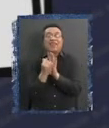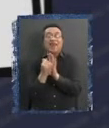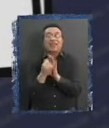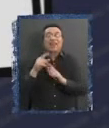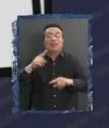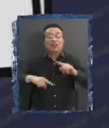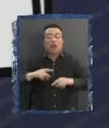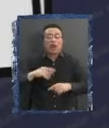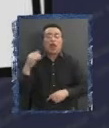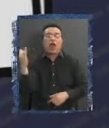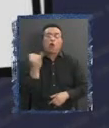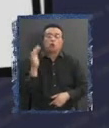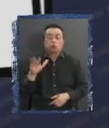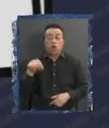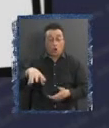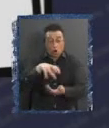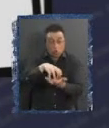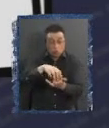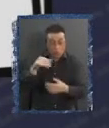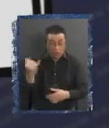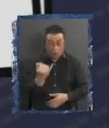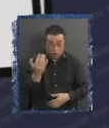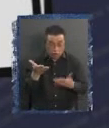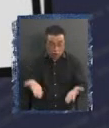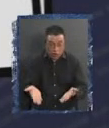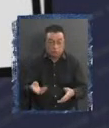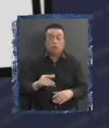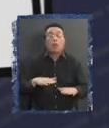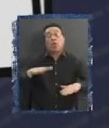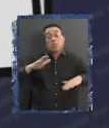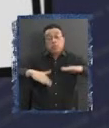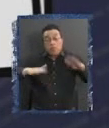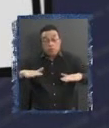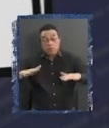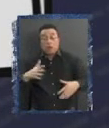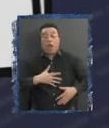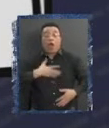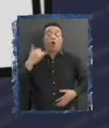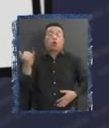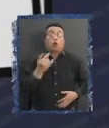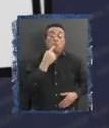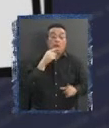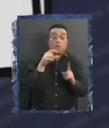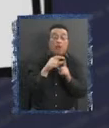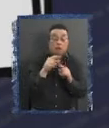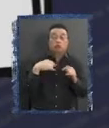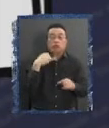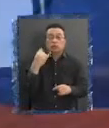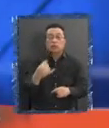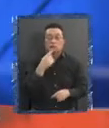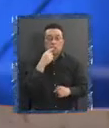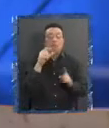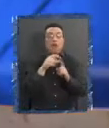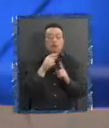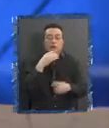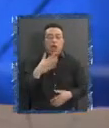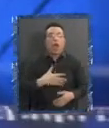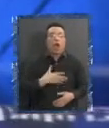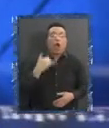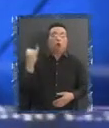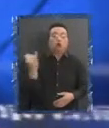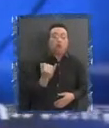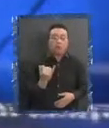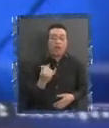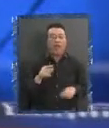actuales Las comunas actuales ¿Son autónomas? Depende Como tú definas autonomía Nosotros hemos abusado Siempre del concepto de autonomía Pero en estricto y rigor El